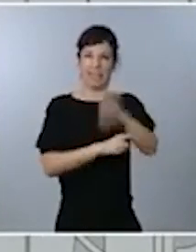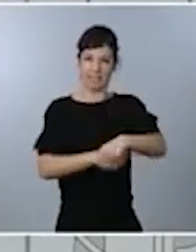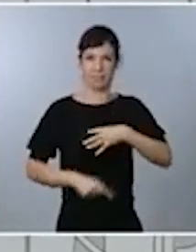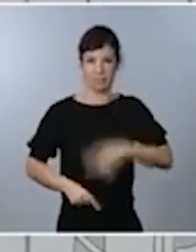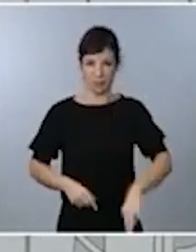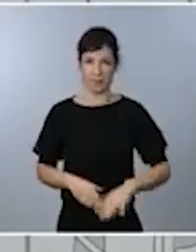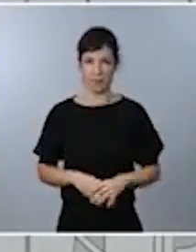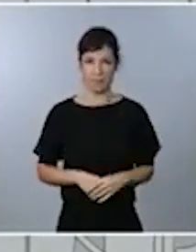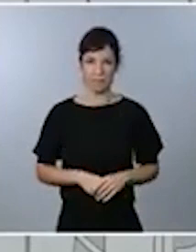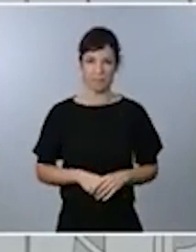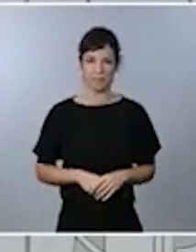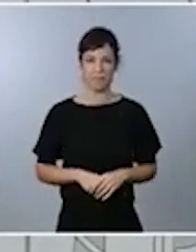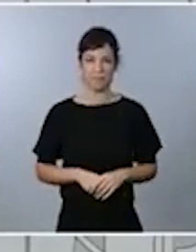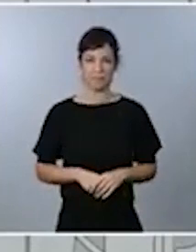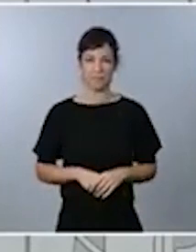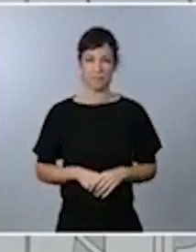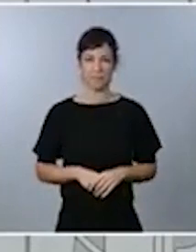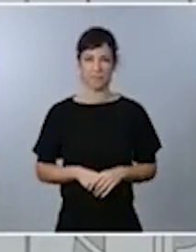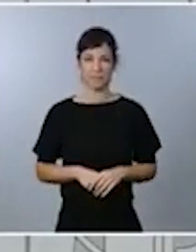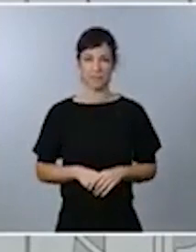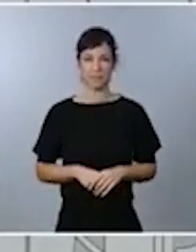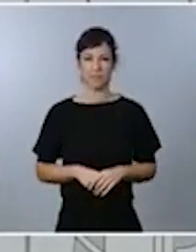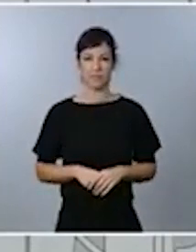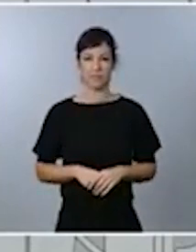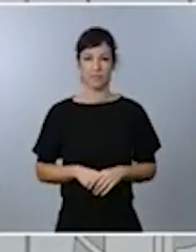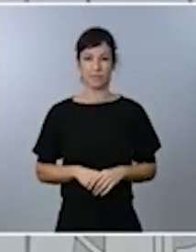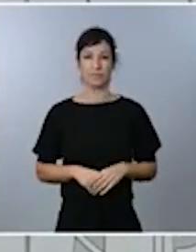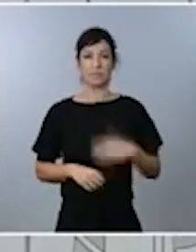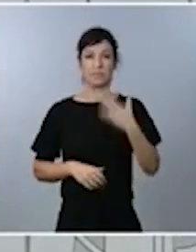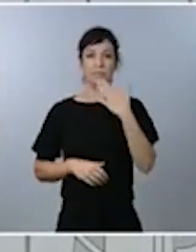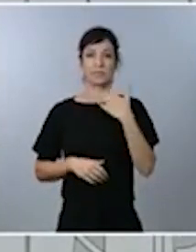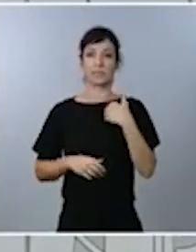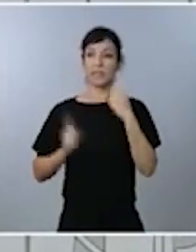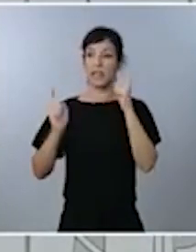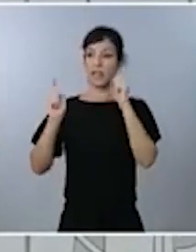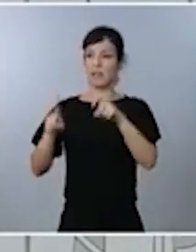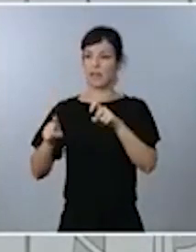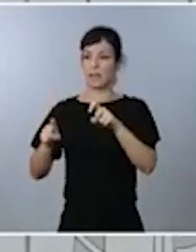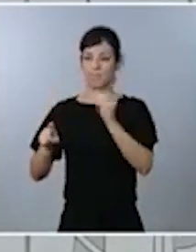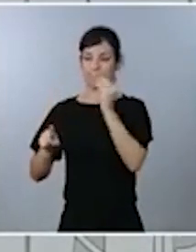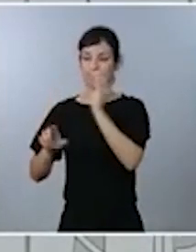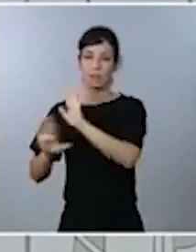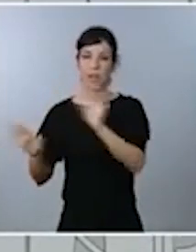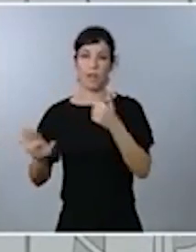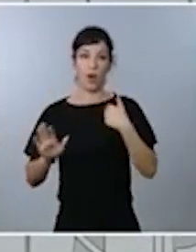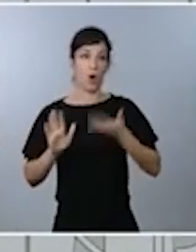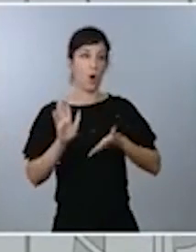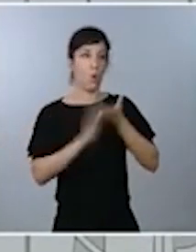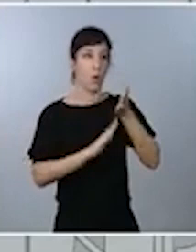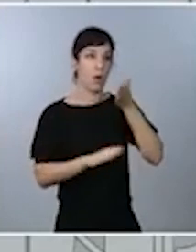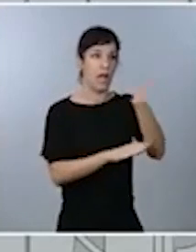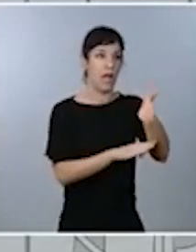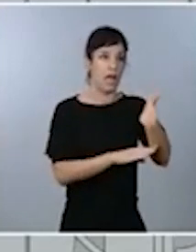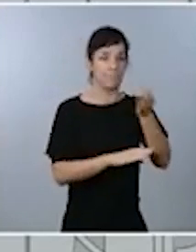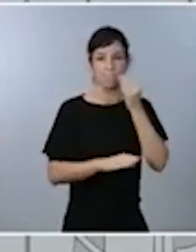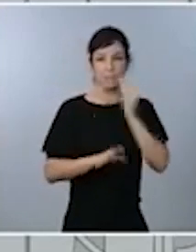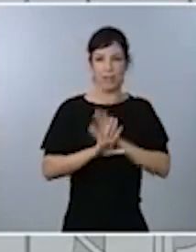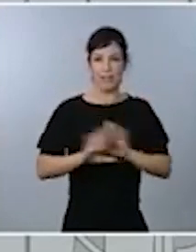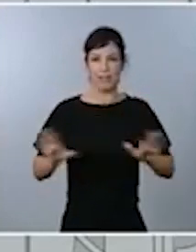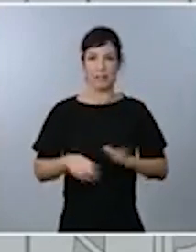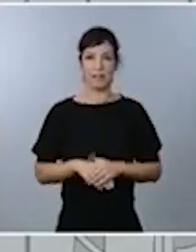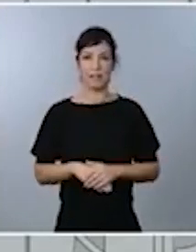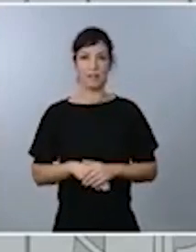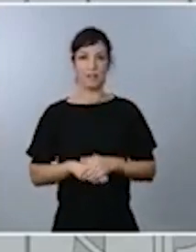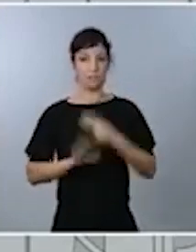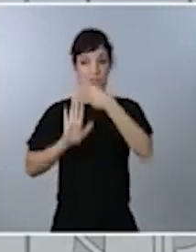Cada vez que evitamos un encuentro o un desplazamiento innecesario, cada vez que seguimos las reglas de higiene que nos recomiendan